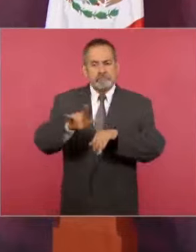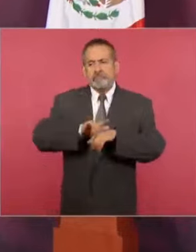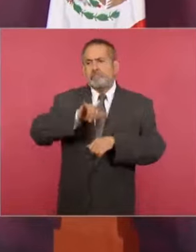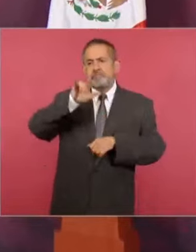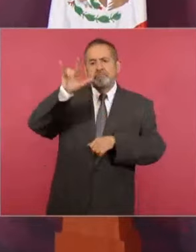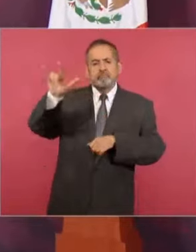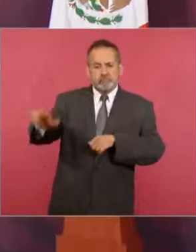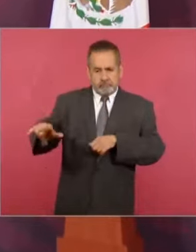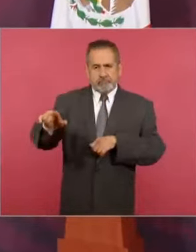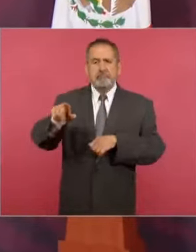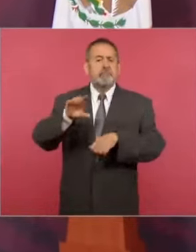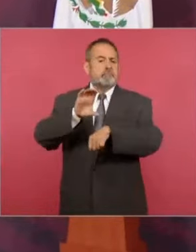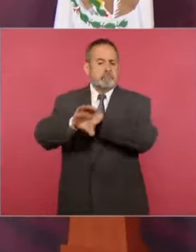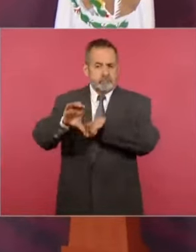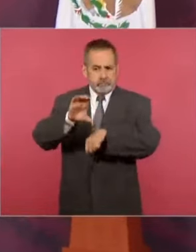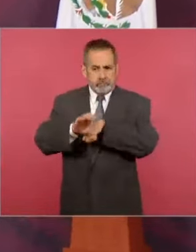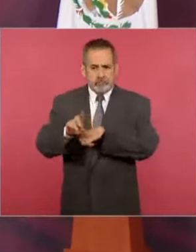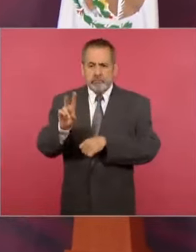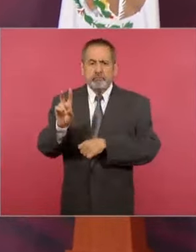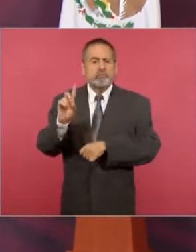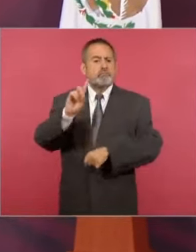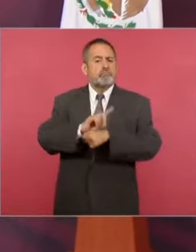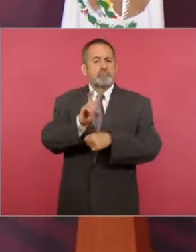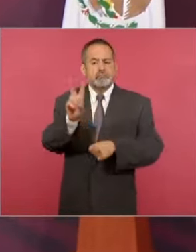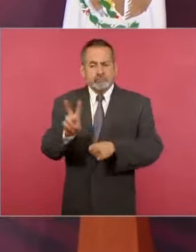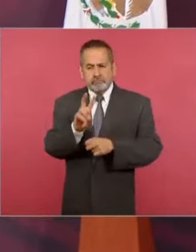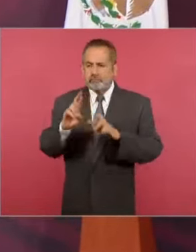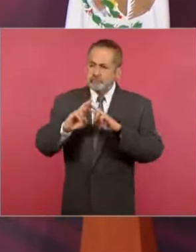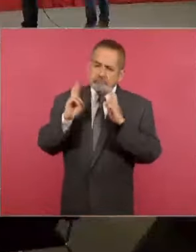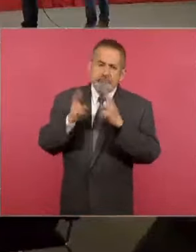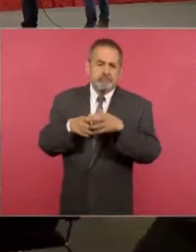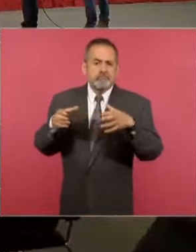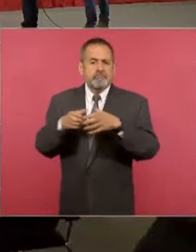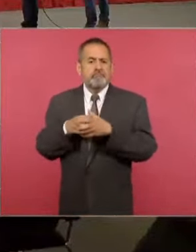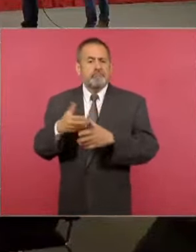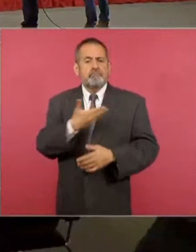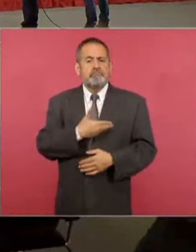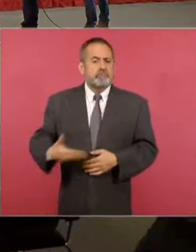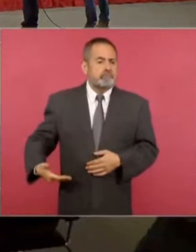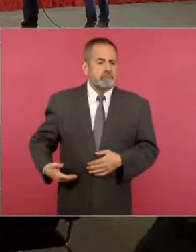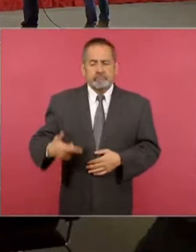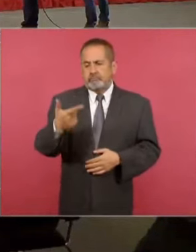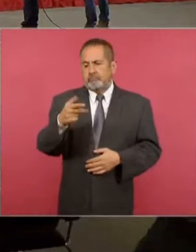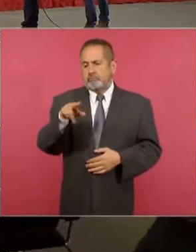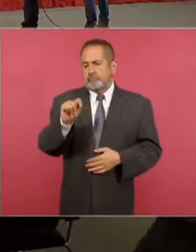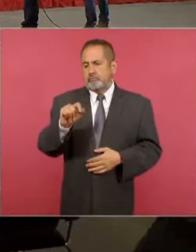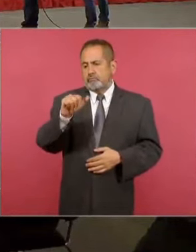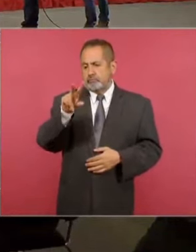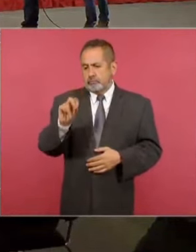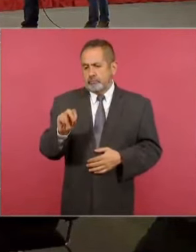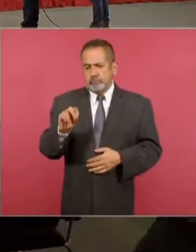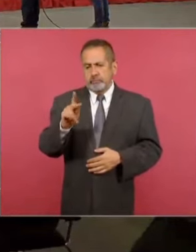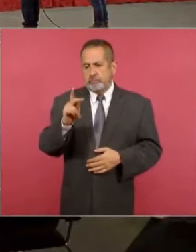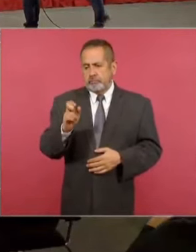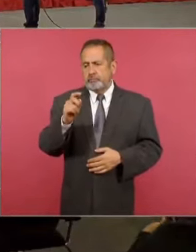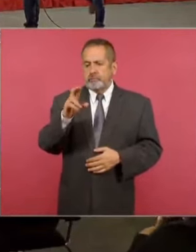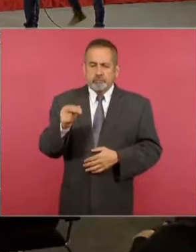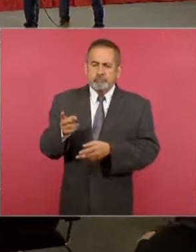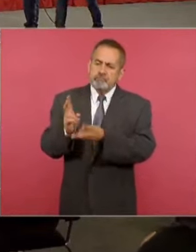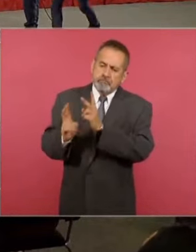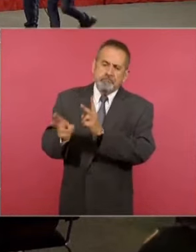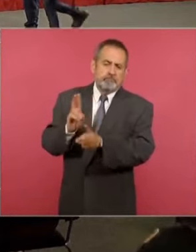Colombia. Ahí el viernes tuvo una reunión con el presidente Gustavo Petro y se abordaron